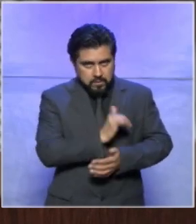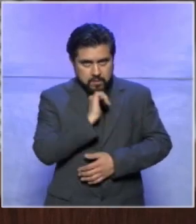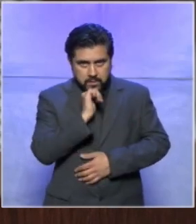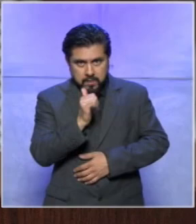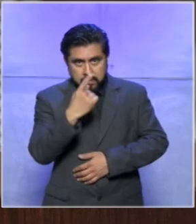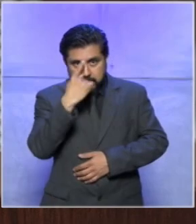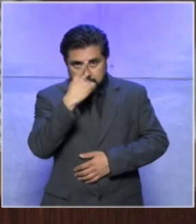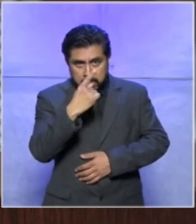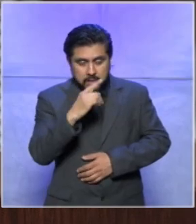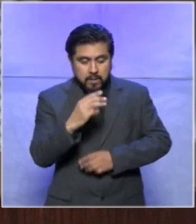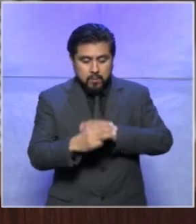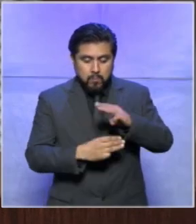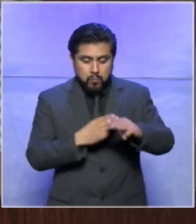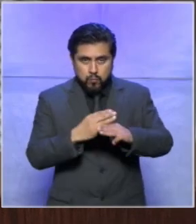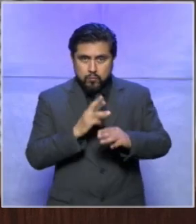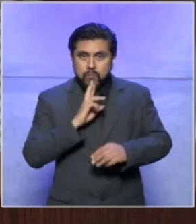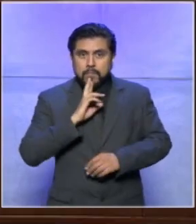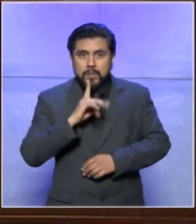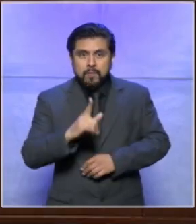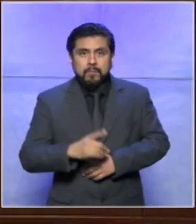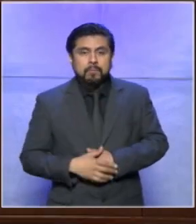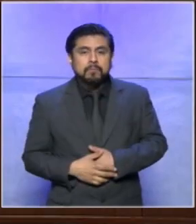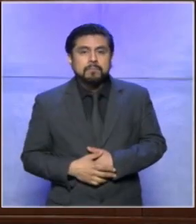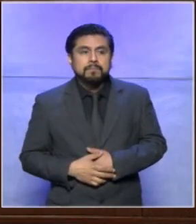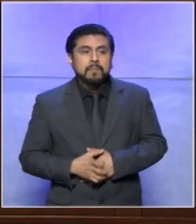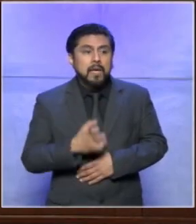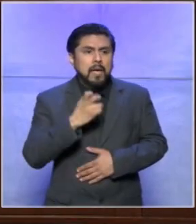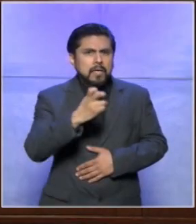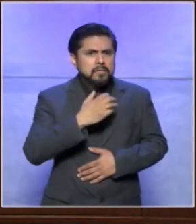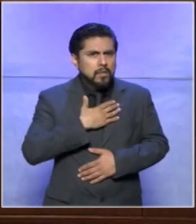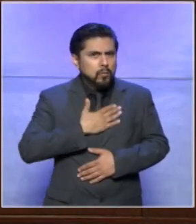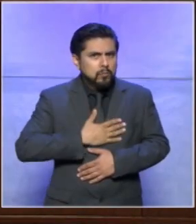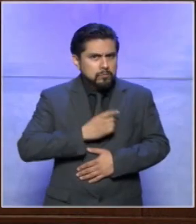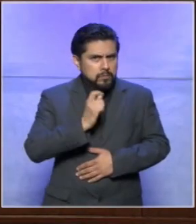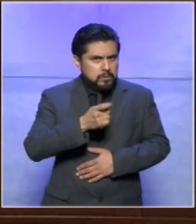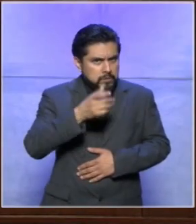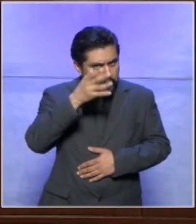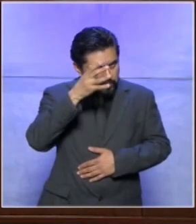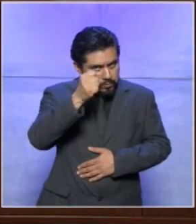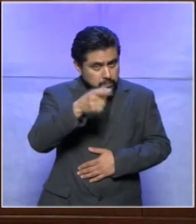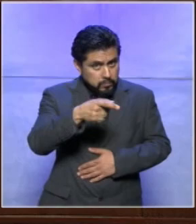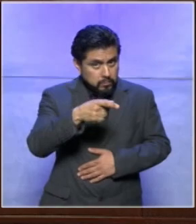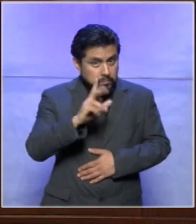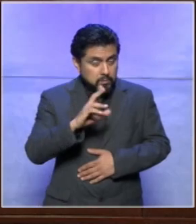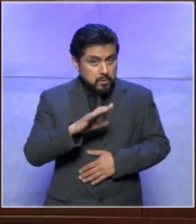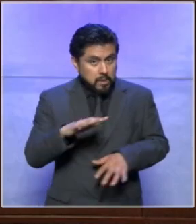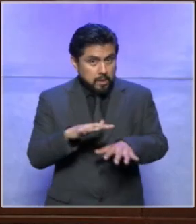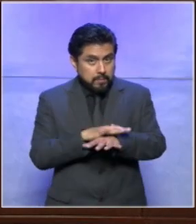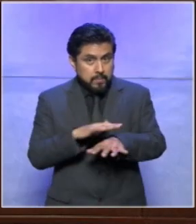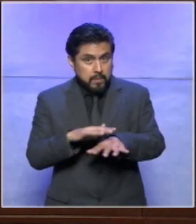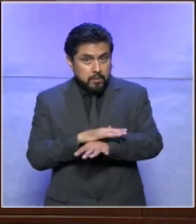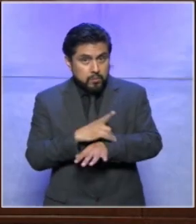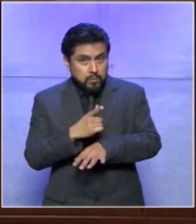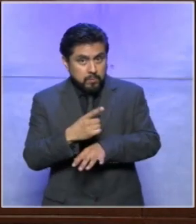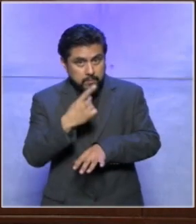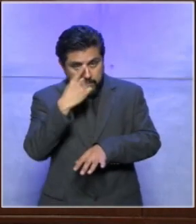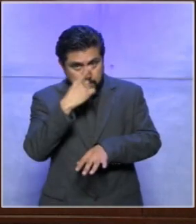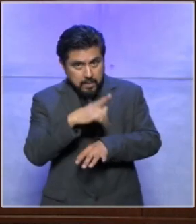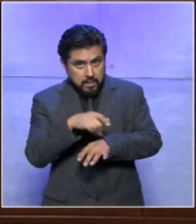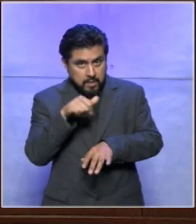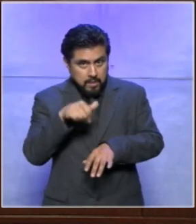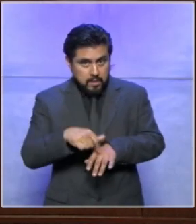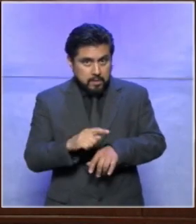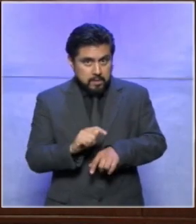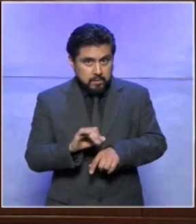para hacer un mundo mejor y ese concepto de justicia ha cambiado desde que participaste en este ejercicio